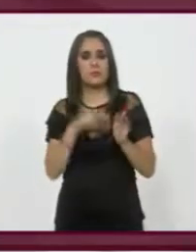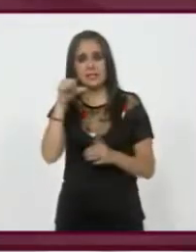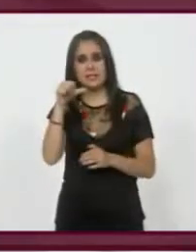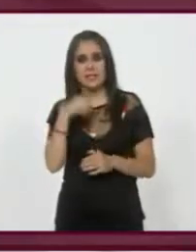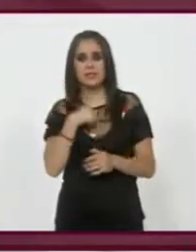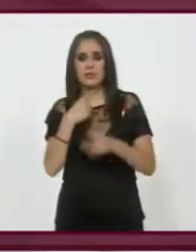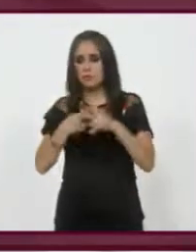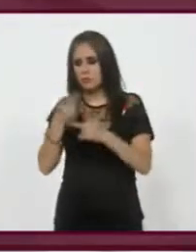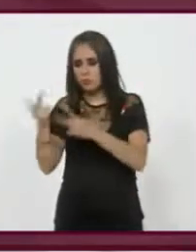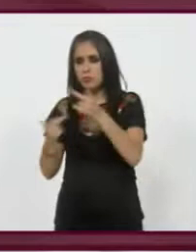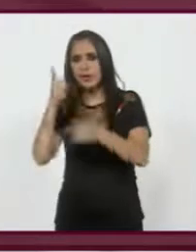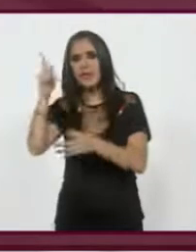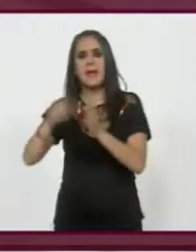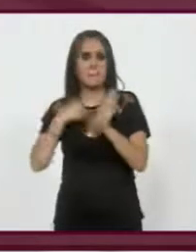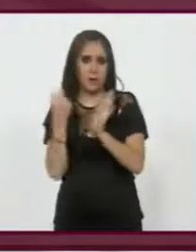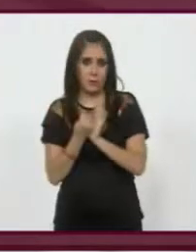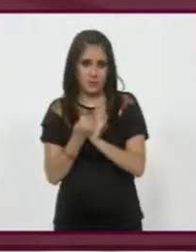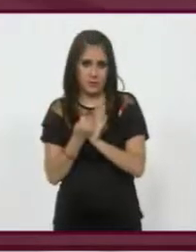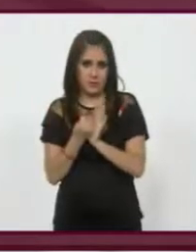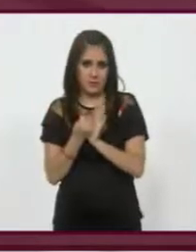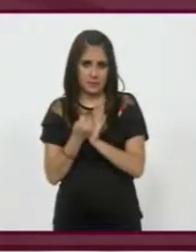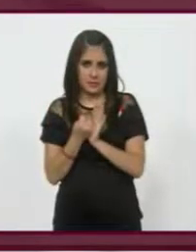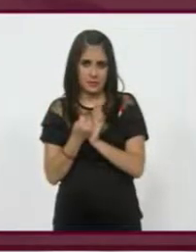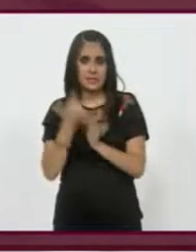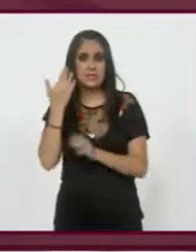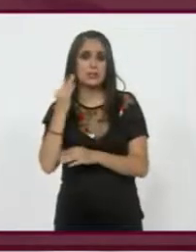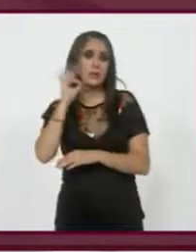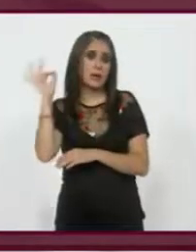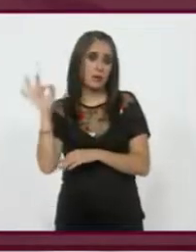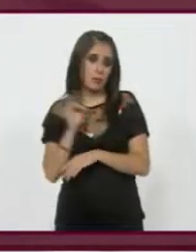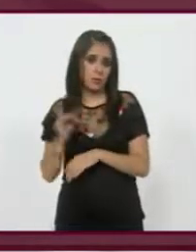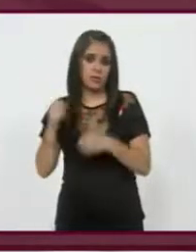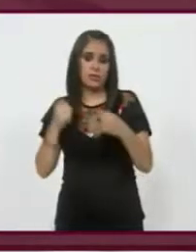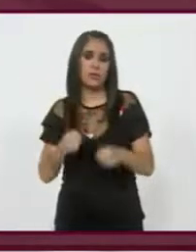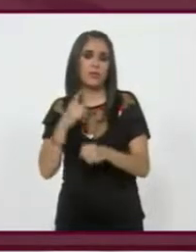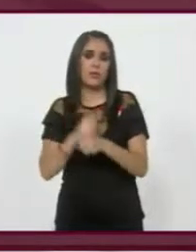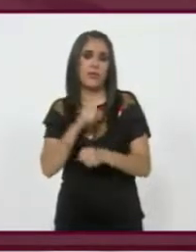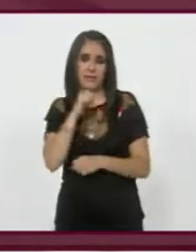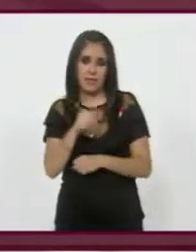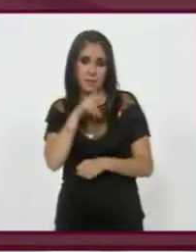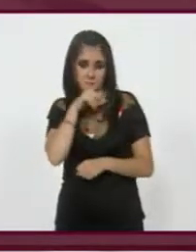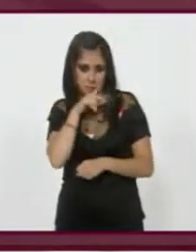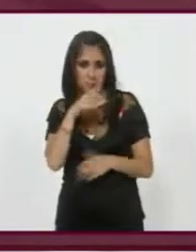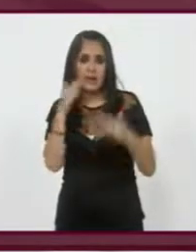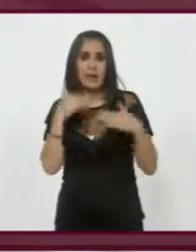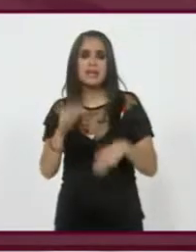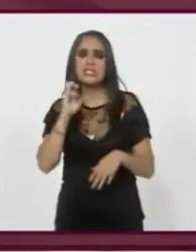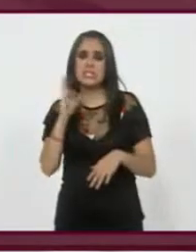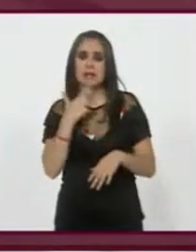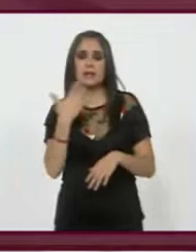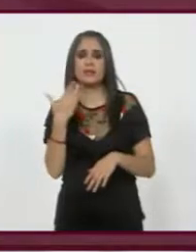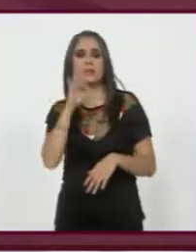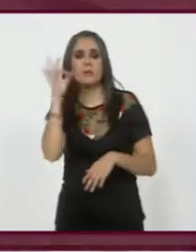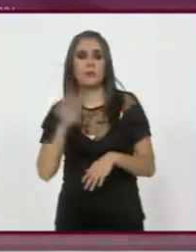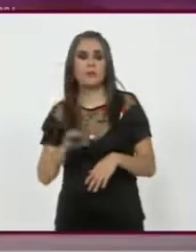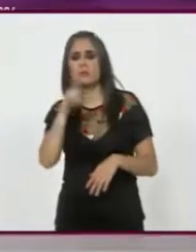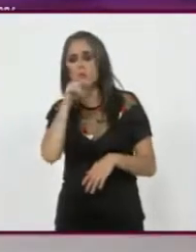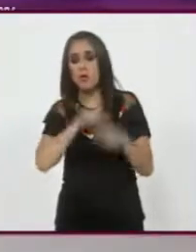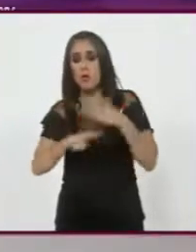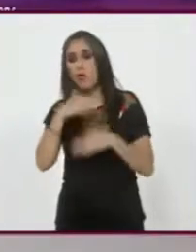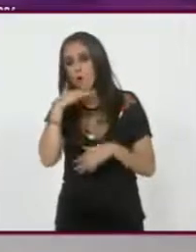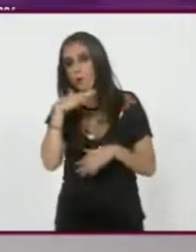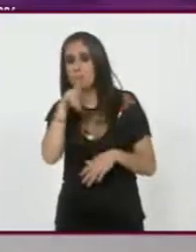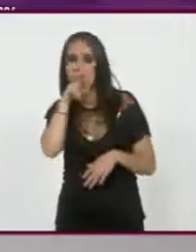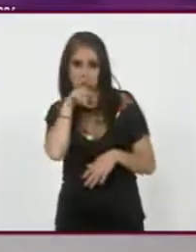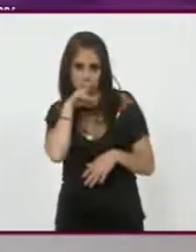medimos para estados como Tamaulipas. Más del 50% era inseguridad. Chihuahua, más del 50% era corrupción.